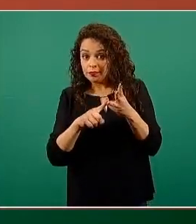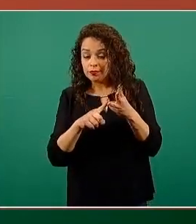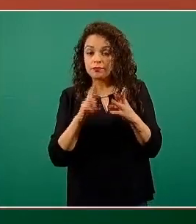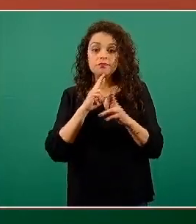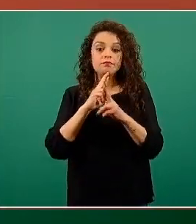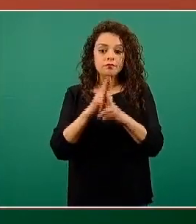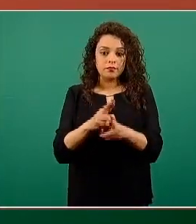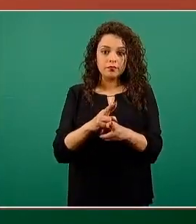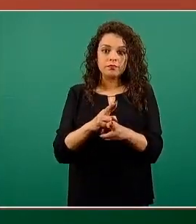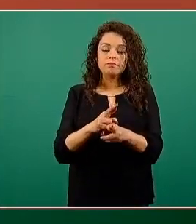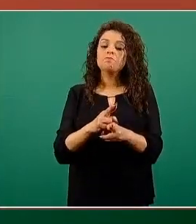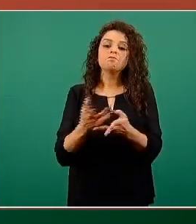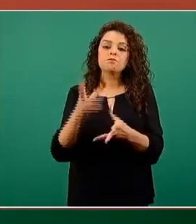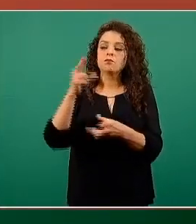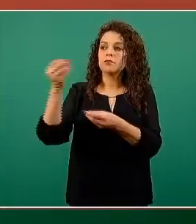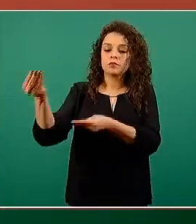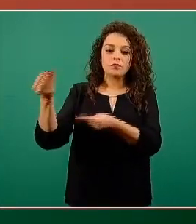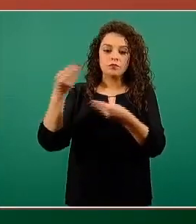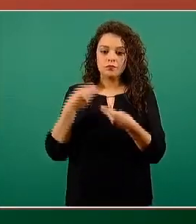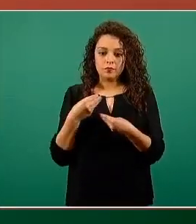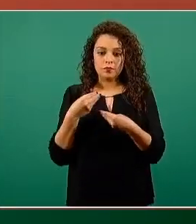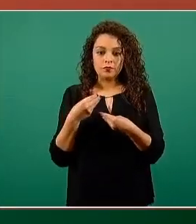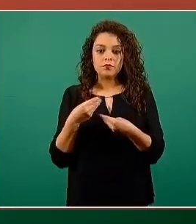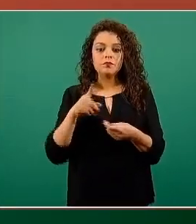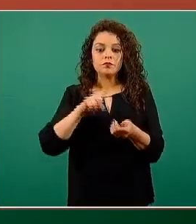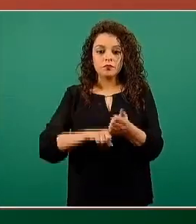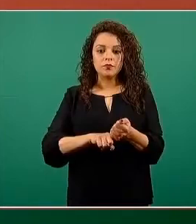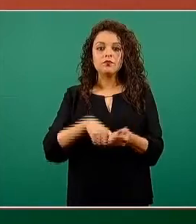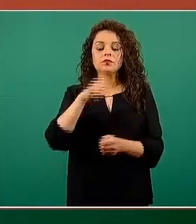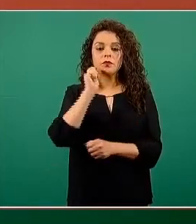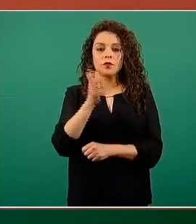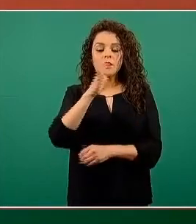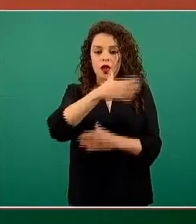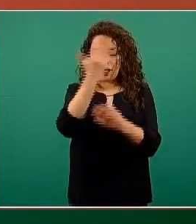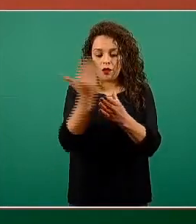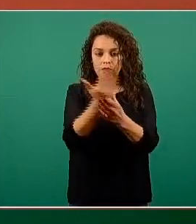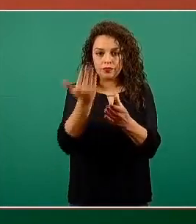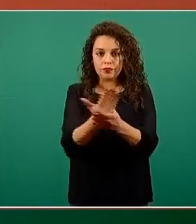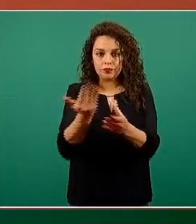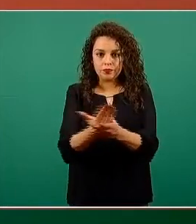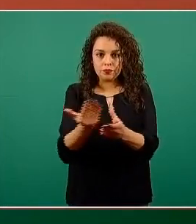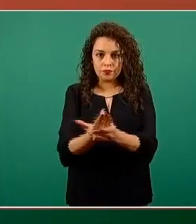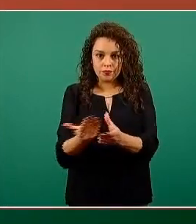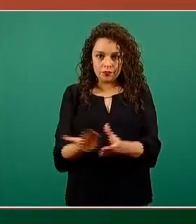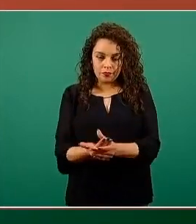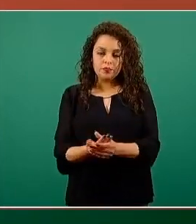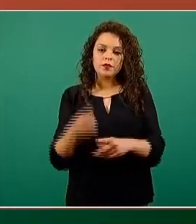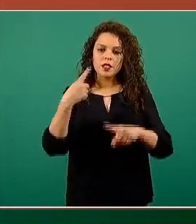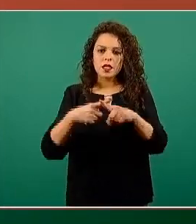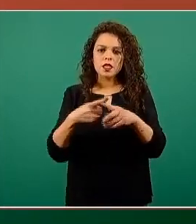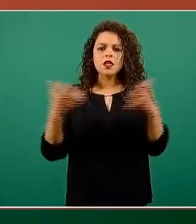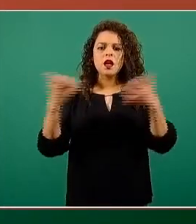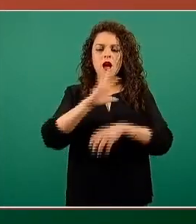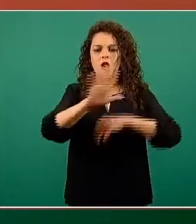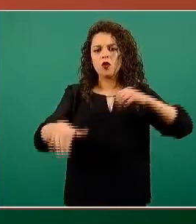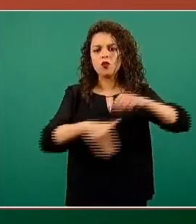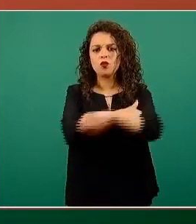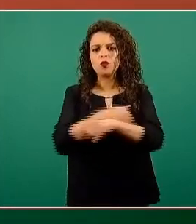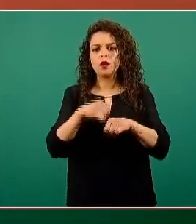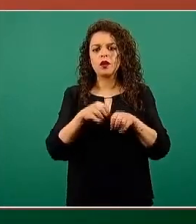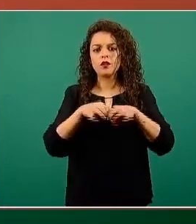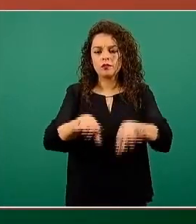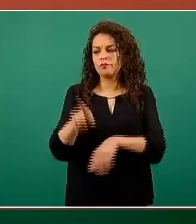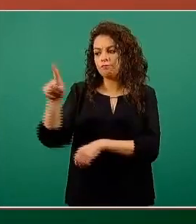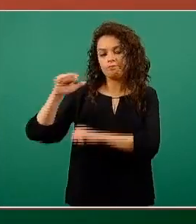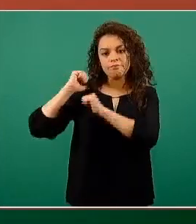los hicieron llegar y se han integrado también al expediente que ha revisado la COFEPRIS. Estamos en espera de algunos